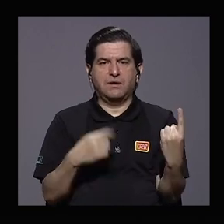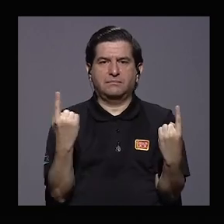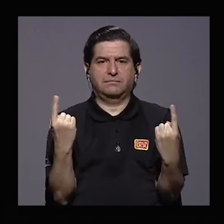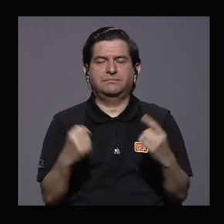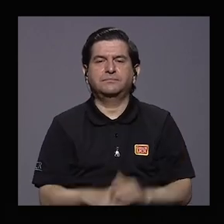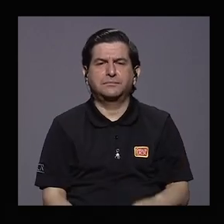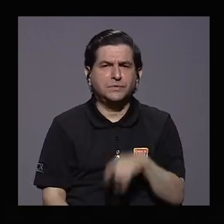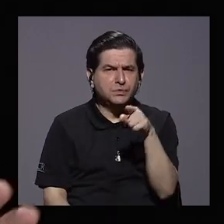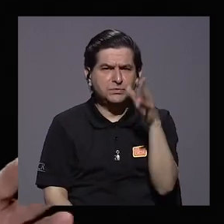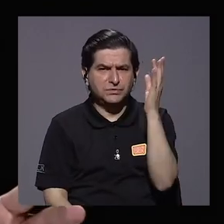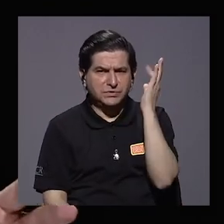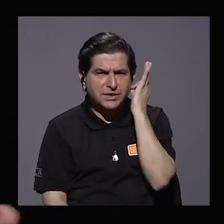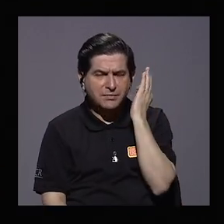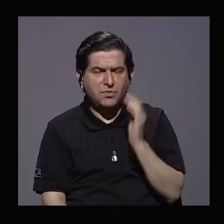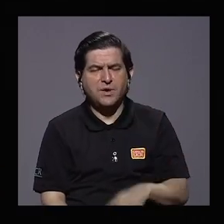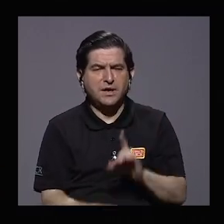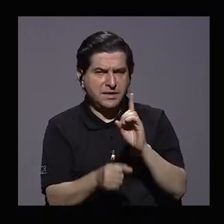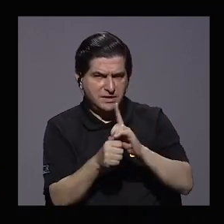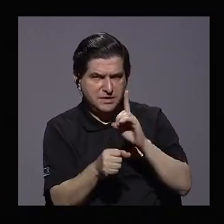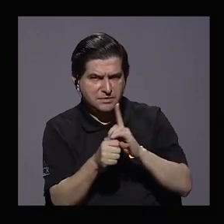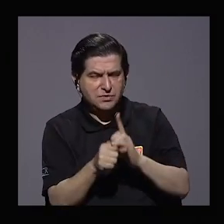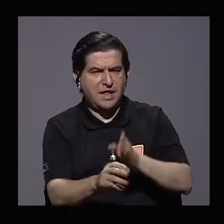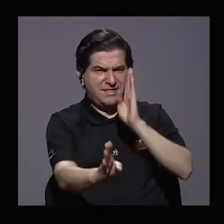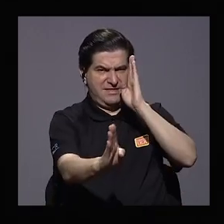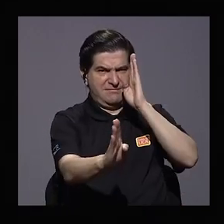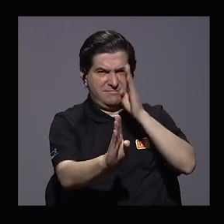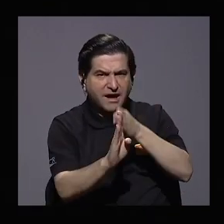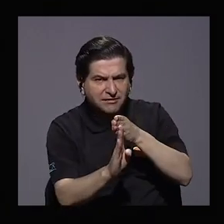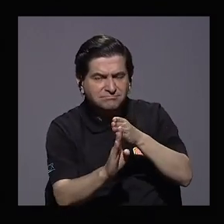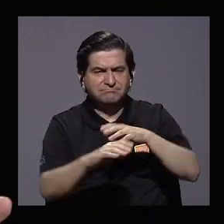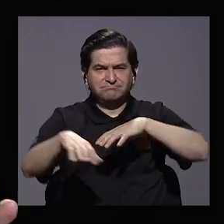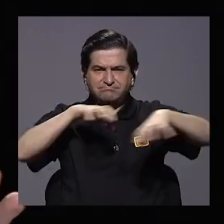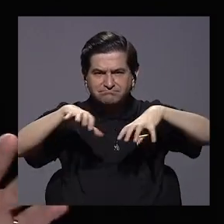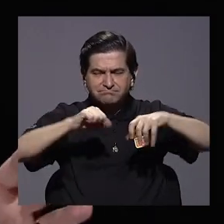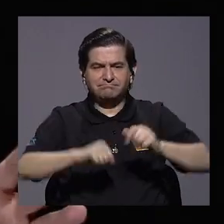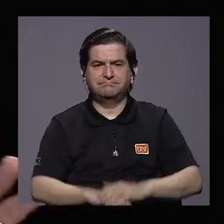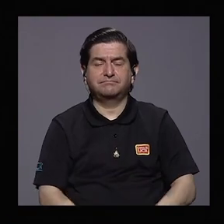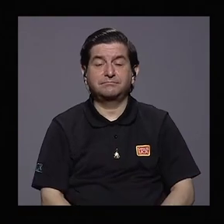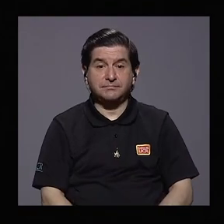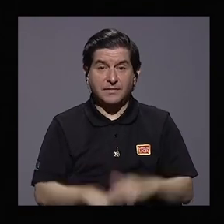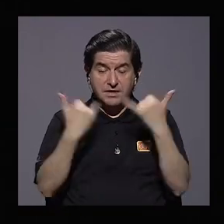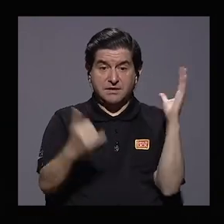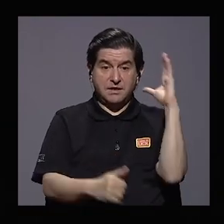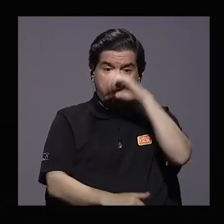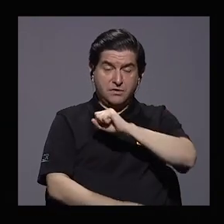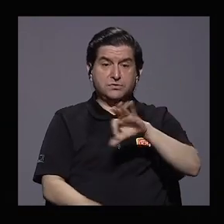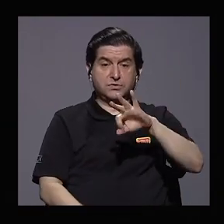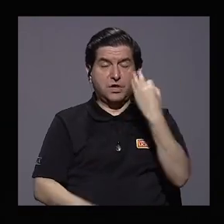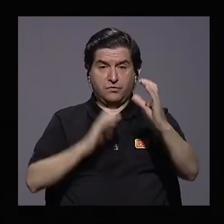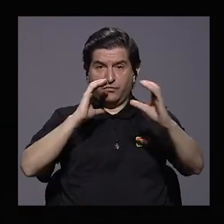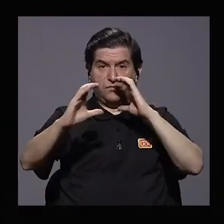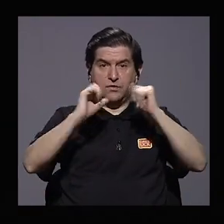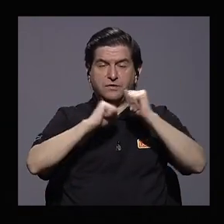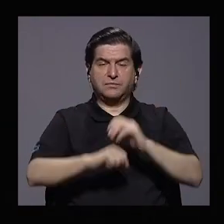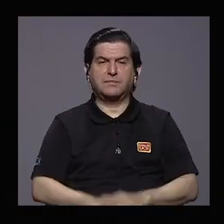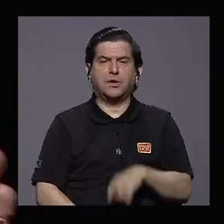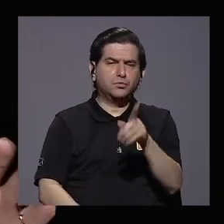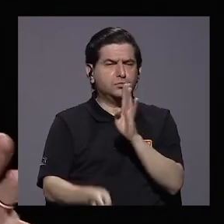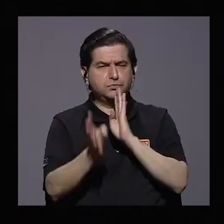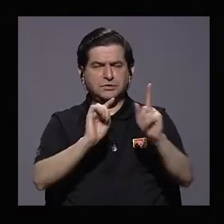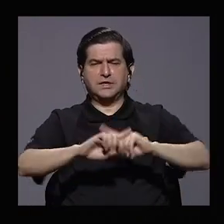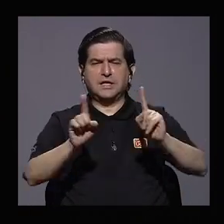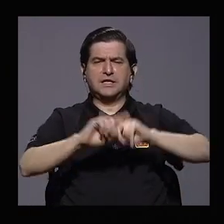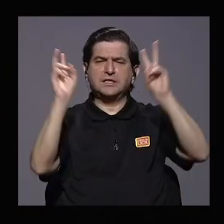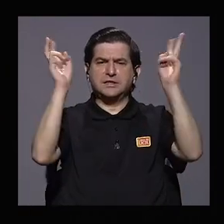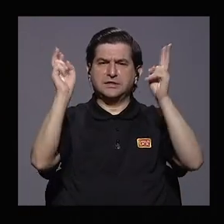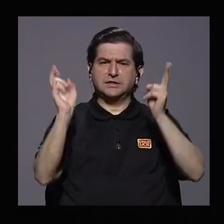usted ha sido una mujer en la diputación muy directa y activa y la hemos visto en medios de comunicación refiriéndose